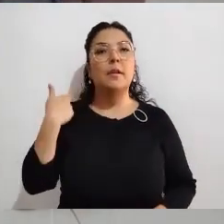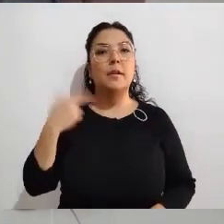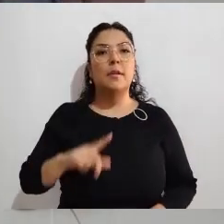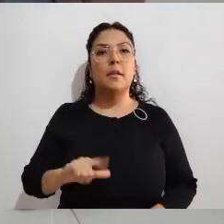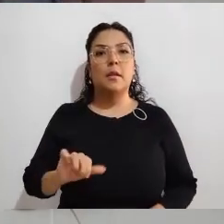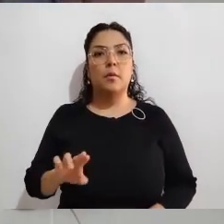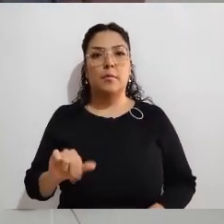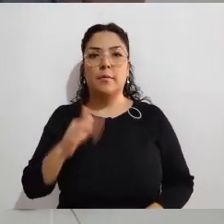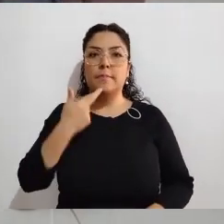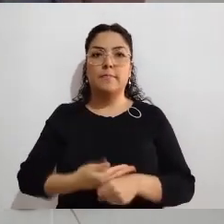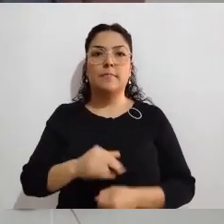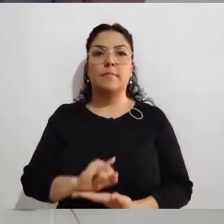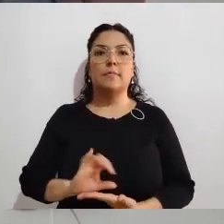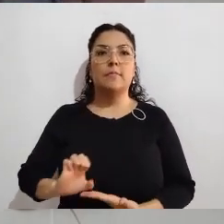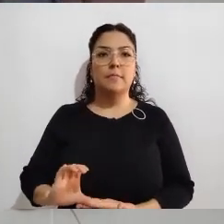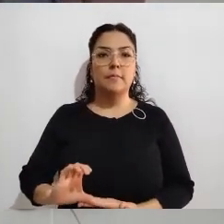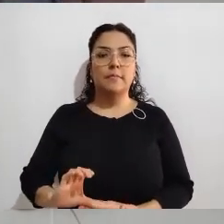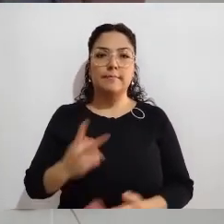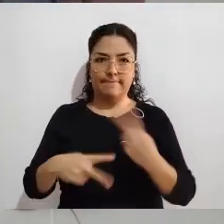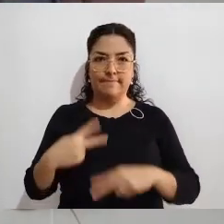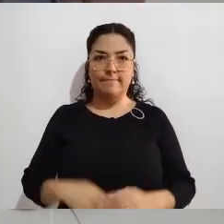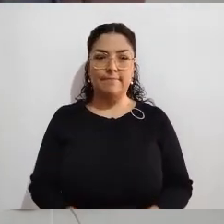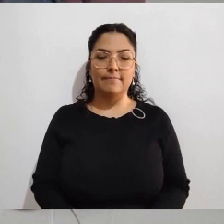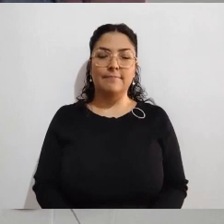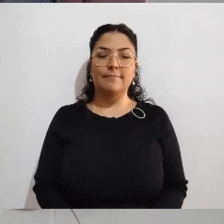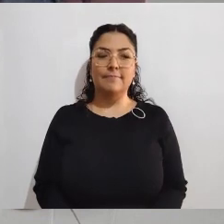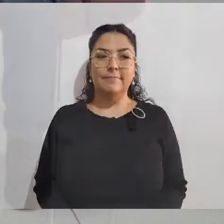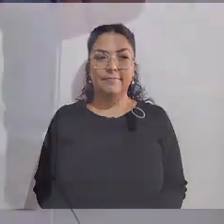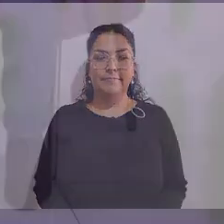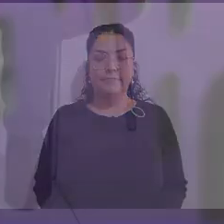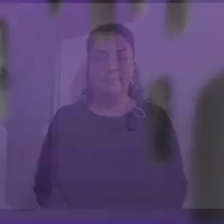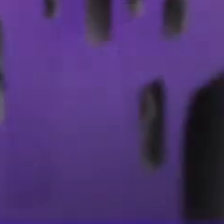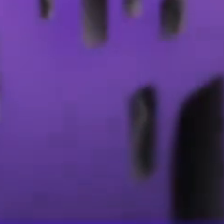Urna, programa de radio y televisión del Instituto Electoral de Coahuila. Ya volvemos.